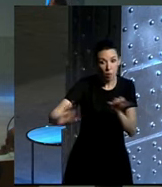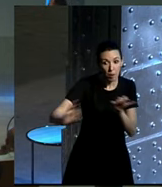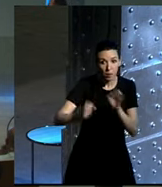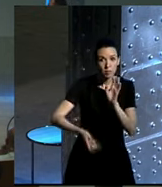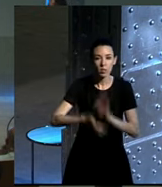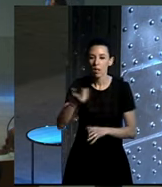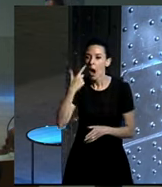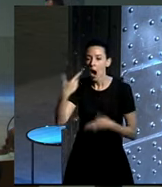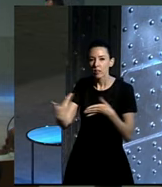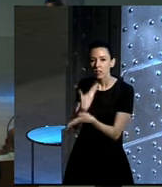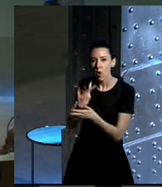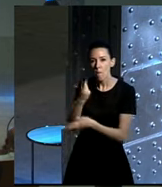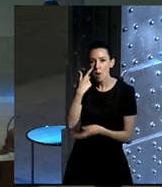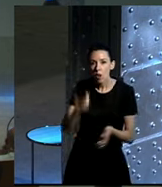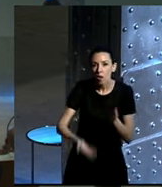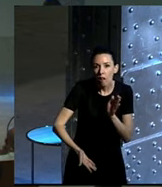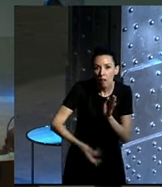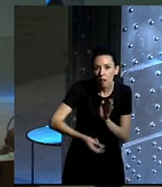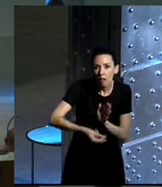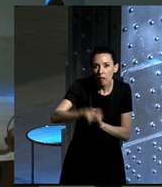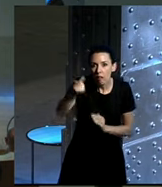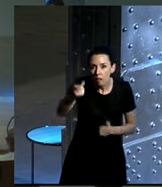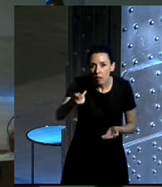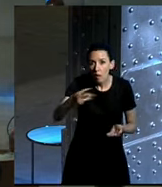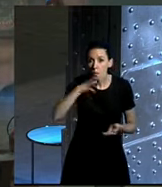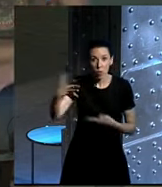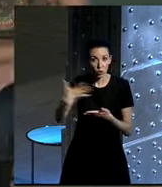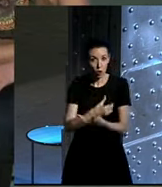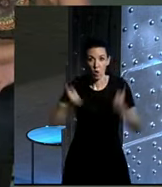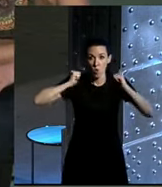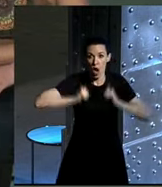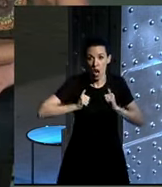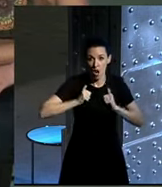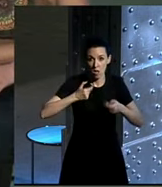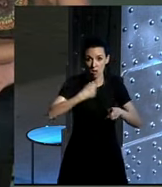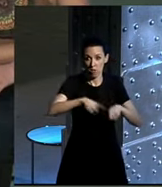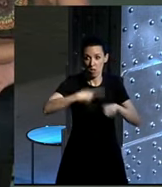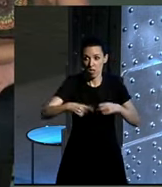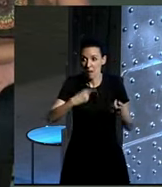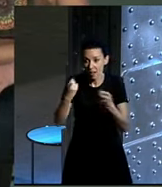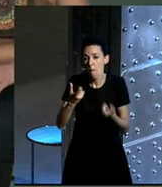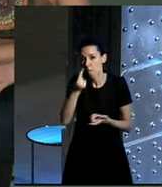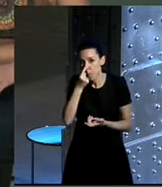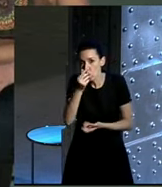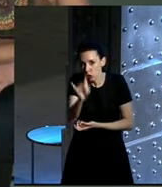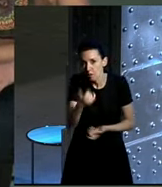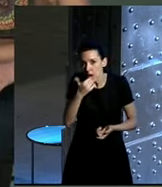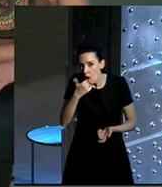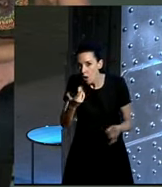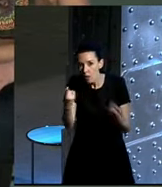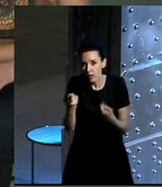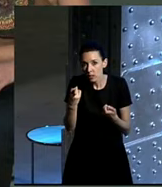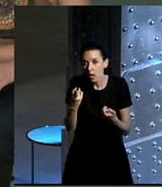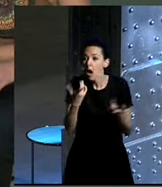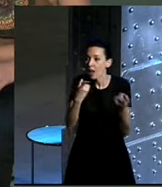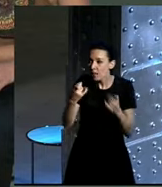Descríbeme un poco cómo va a ser la salida, el convoy, porque vosotros tenéis que llevar equipaje. Me imagino que aunque poco, algo tendréis que llevar. Entonces hace falta una